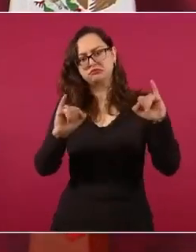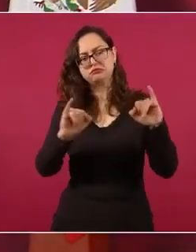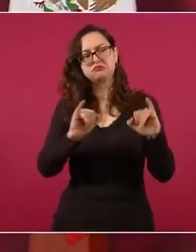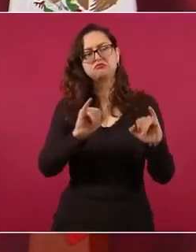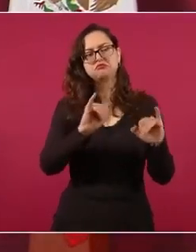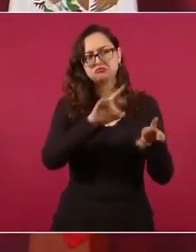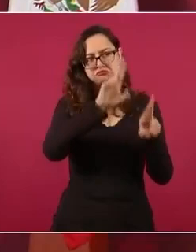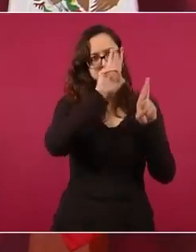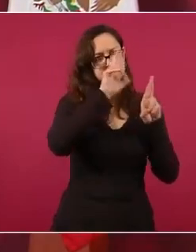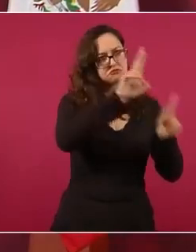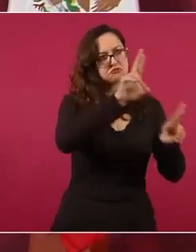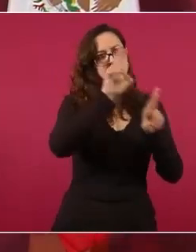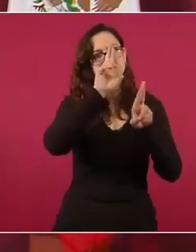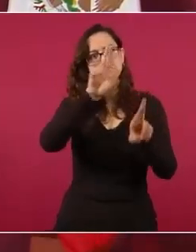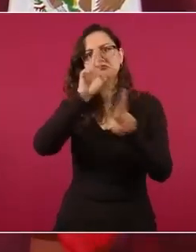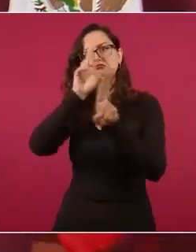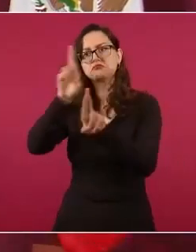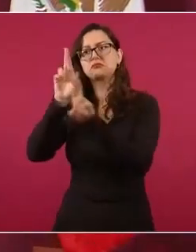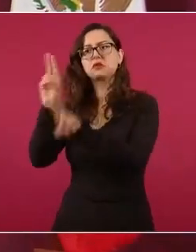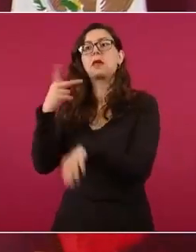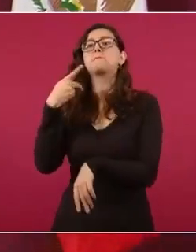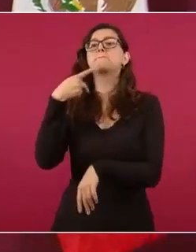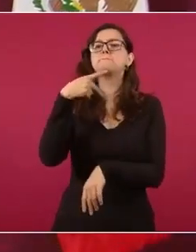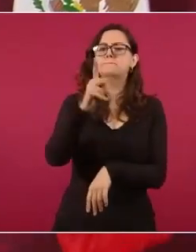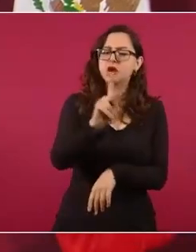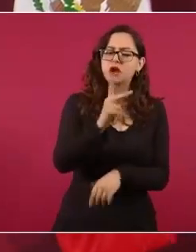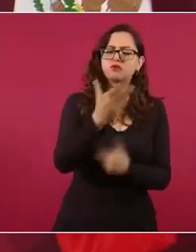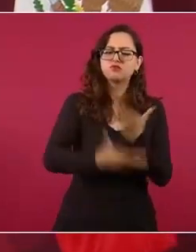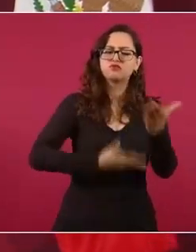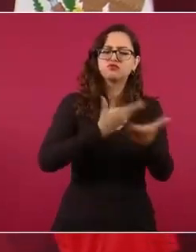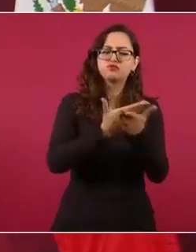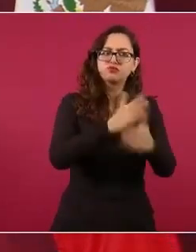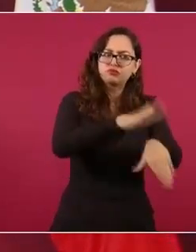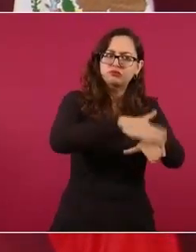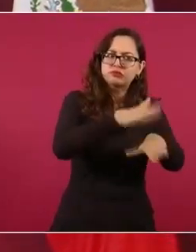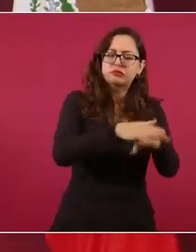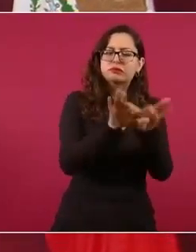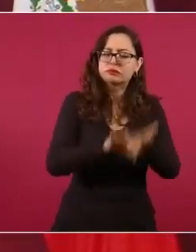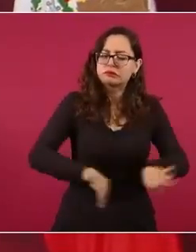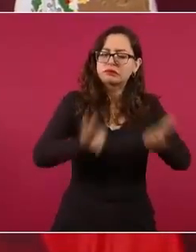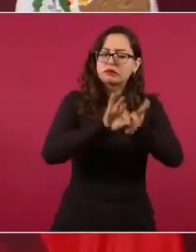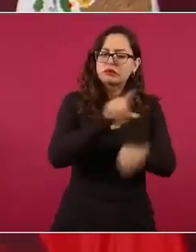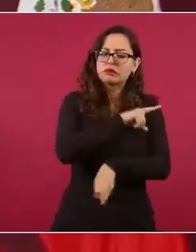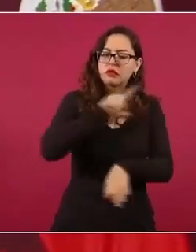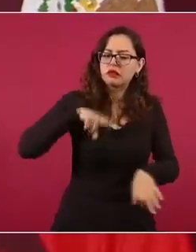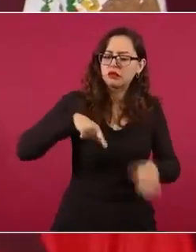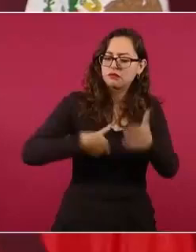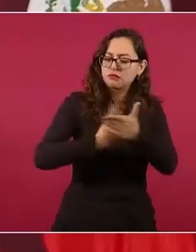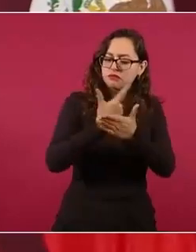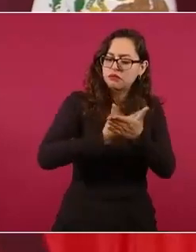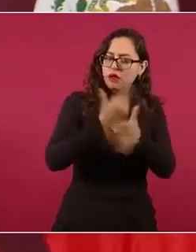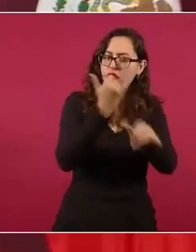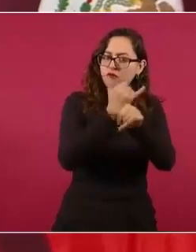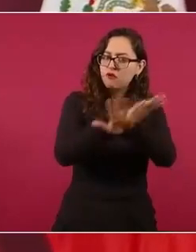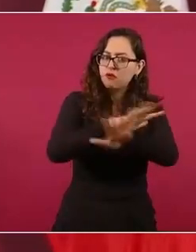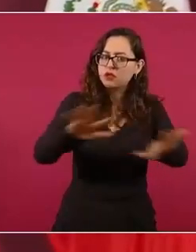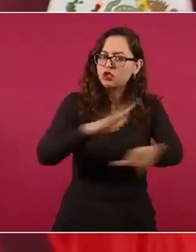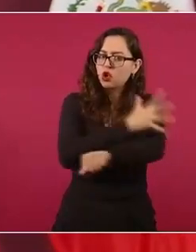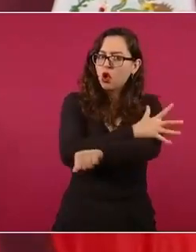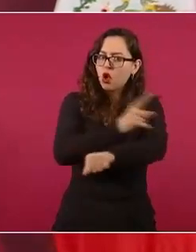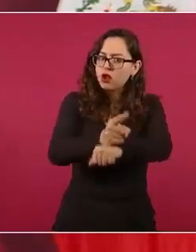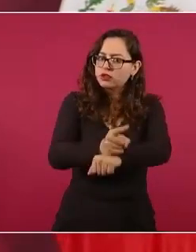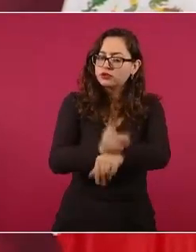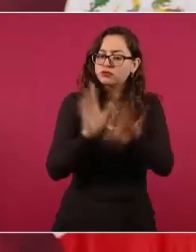es indispensable que haya transparencia, que se informe sobre el manejo de